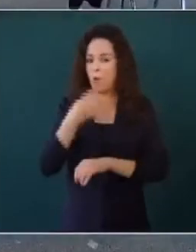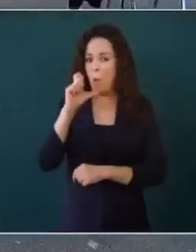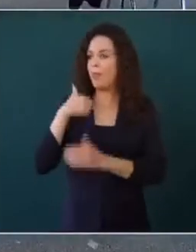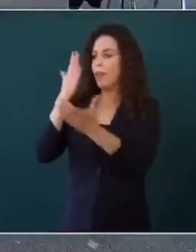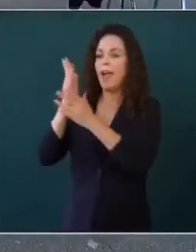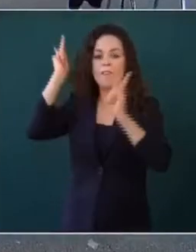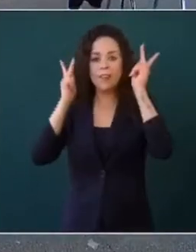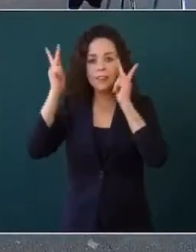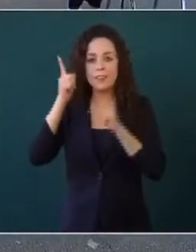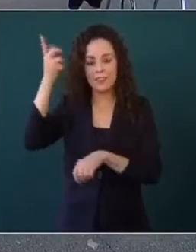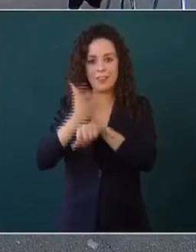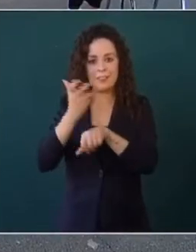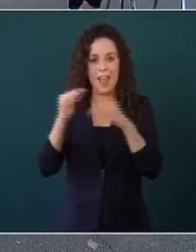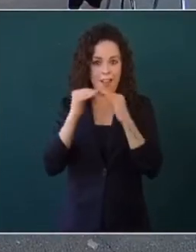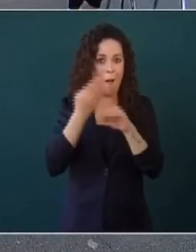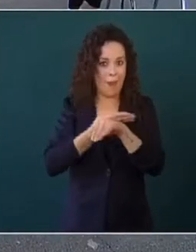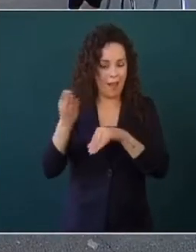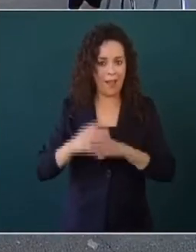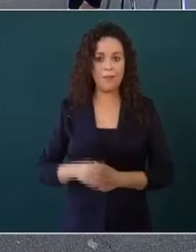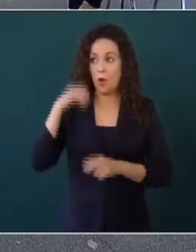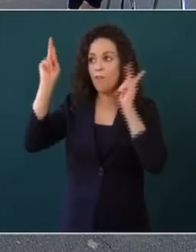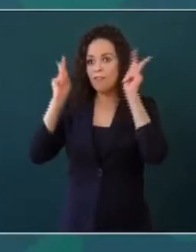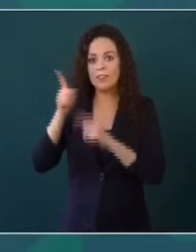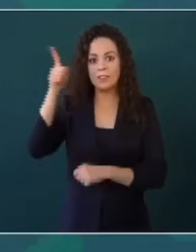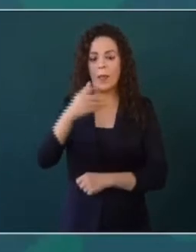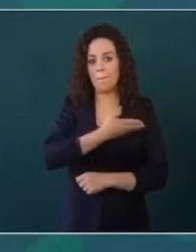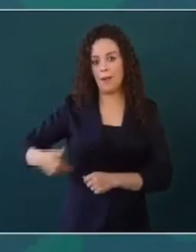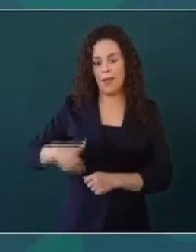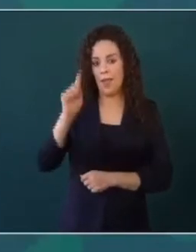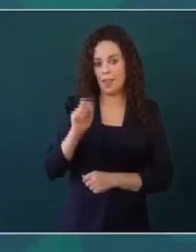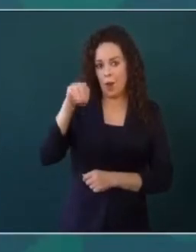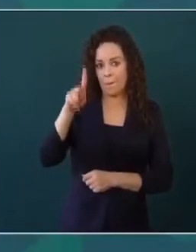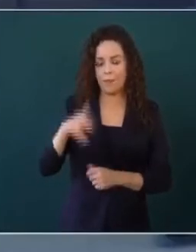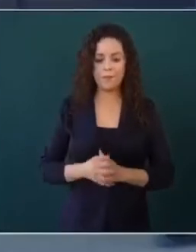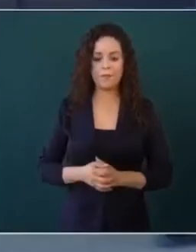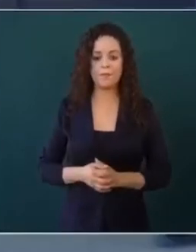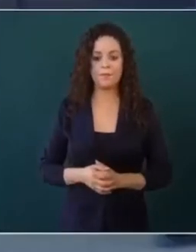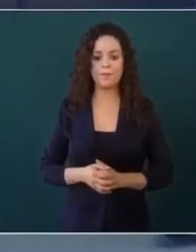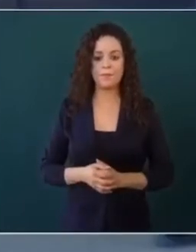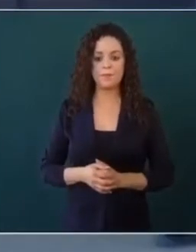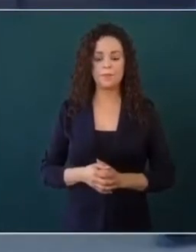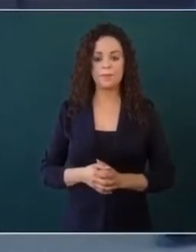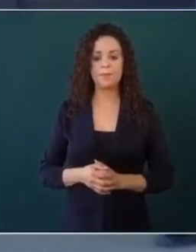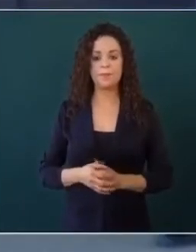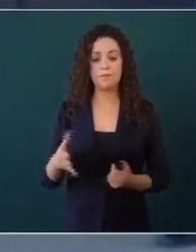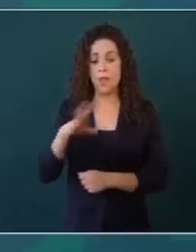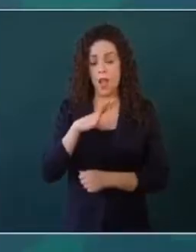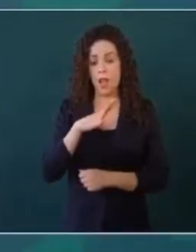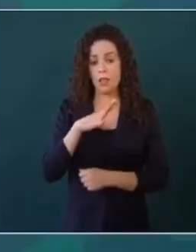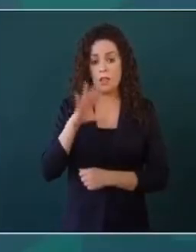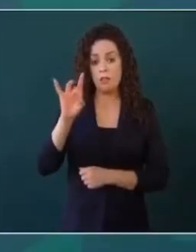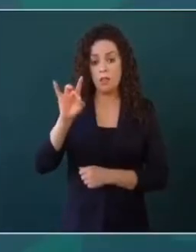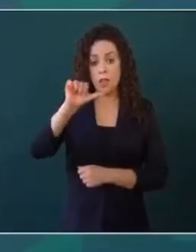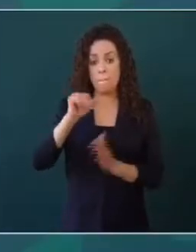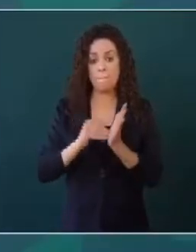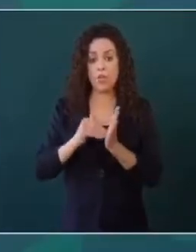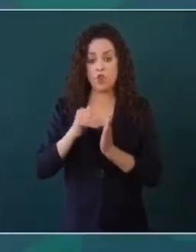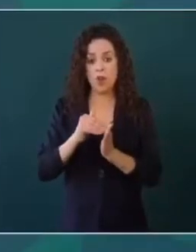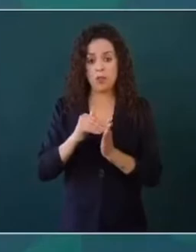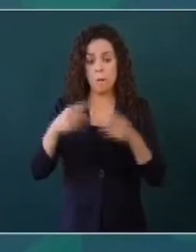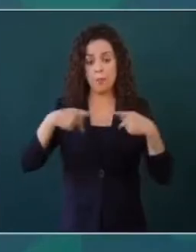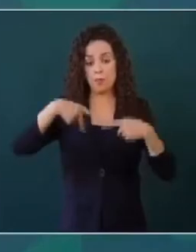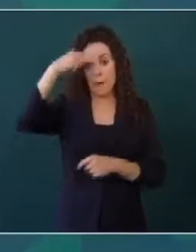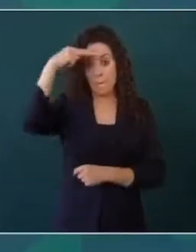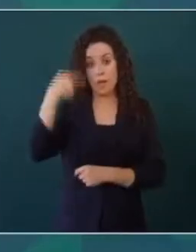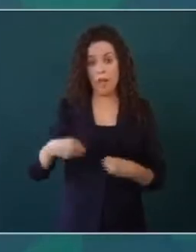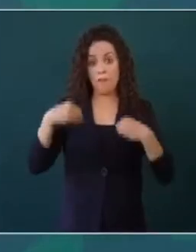escuchar al presidente Trump. Primero, hablar de que hay 36 millones de mexicanos